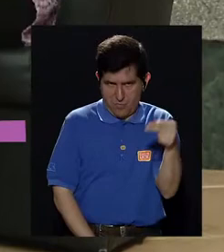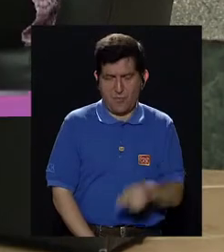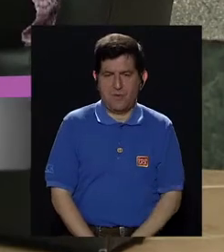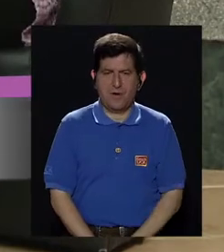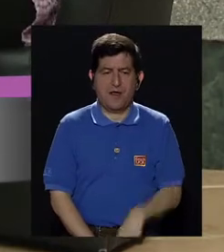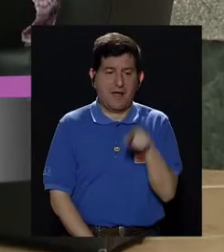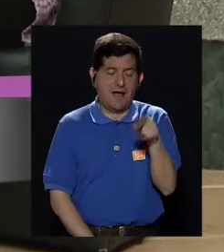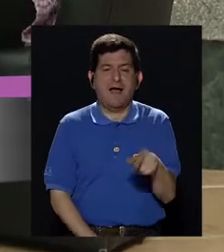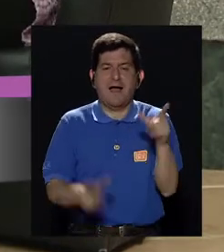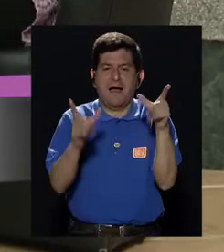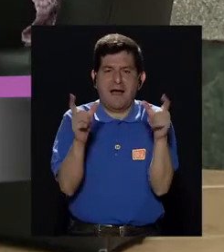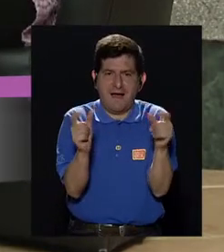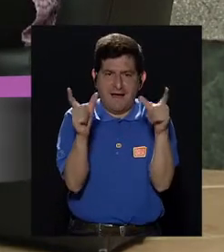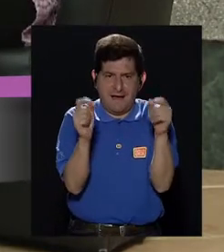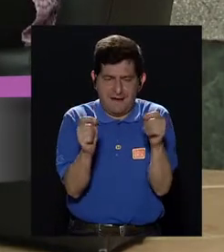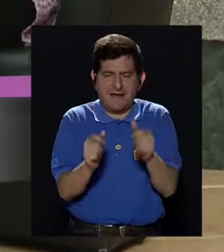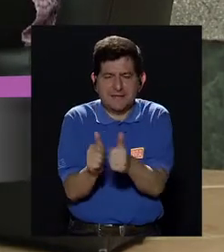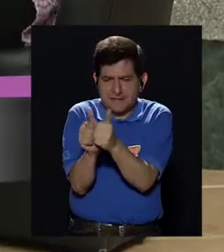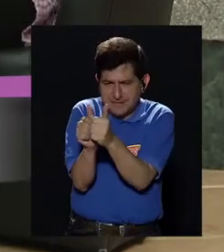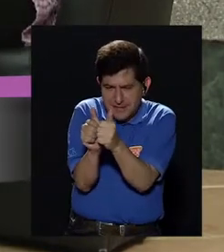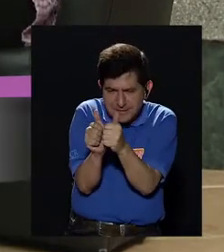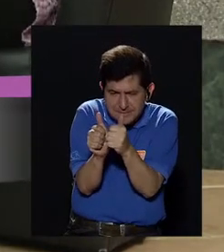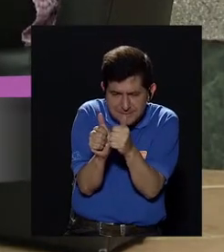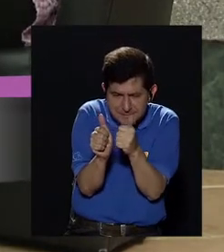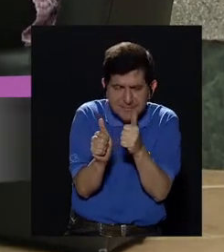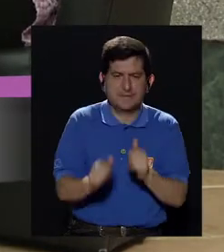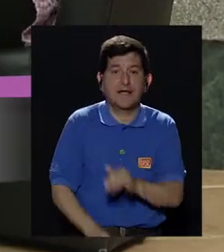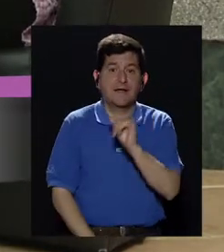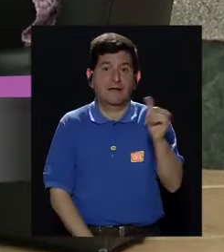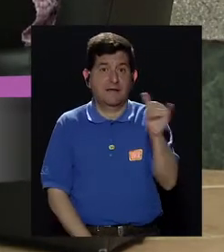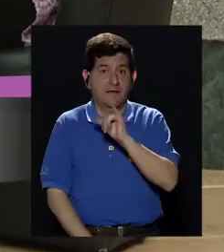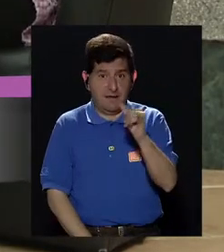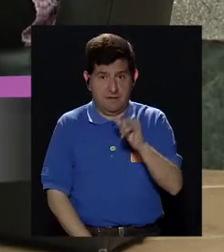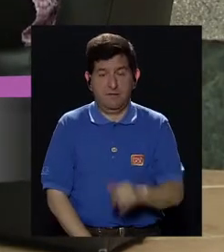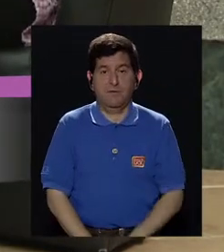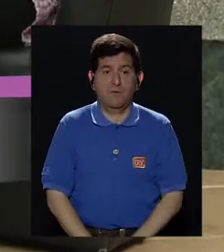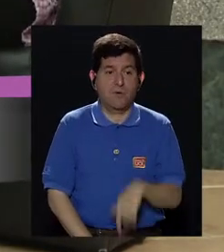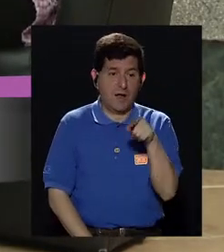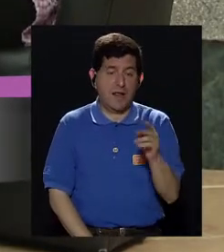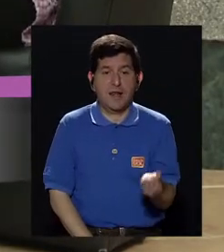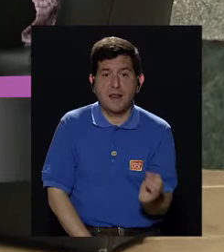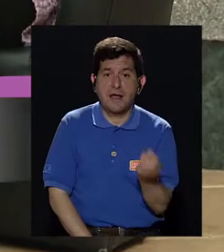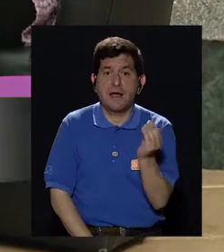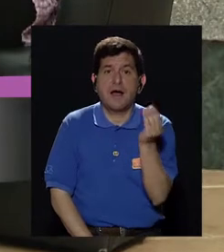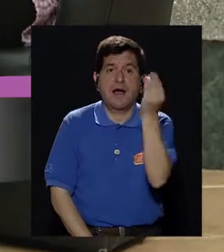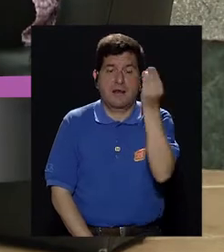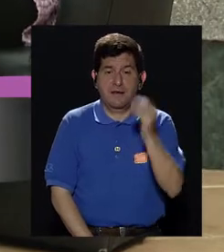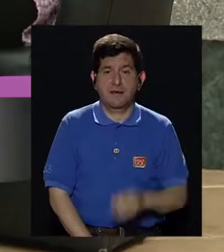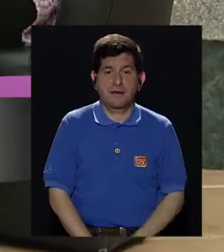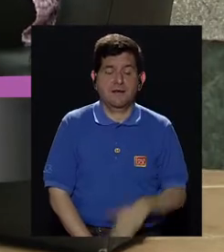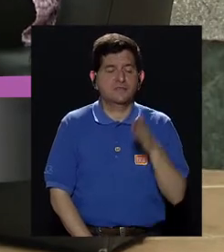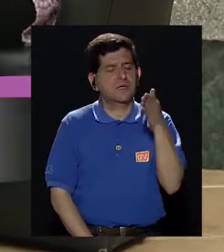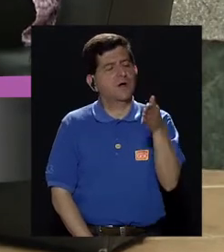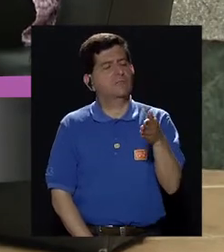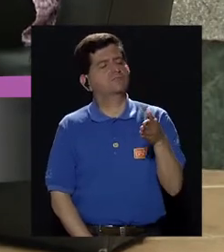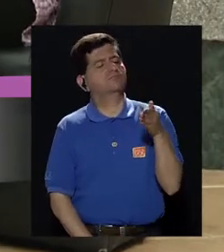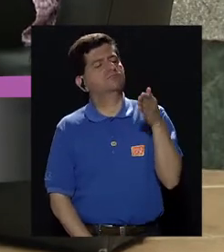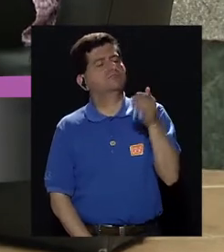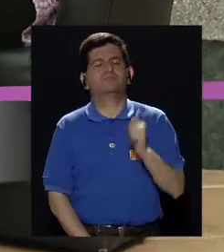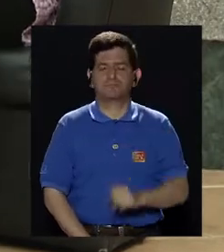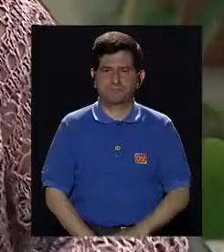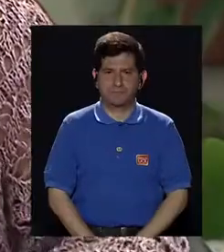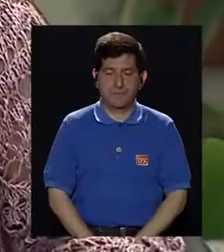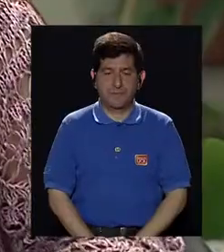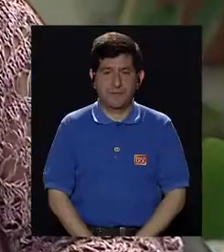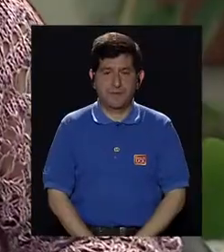con esto el cáncer tenga una regresión, además de que hace que su crecimiento sea más lento todavía.